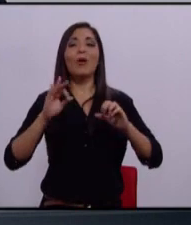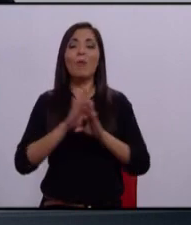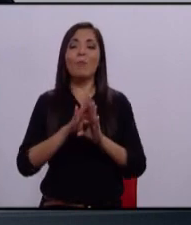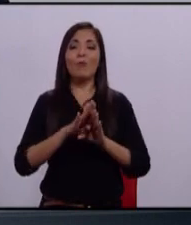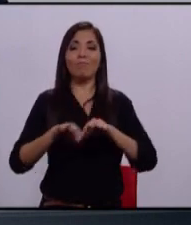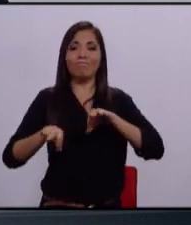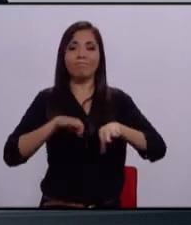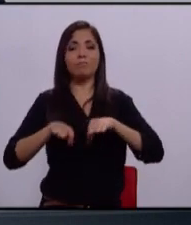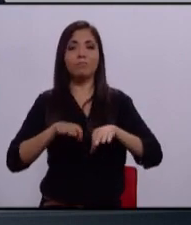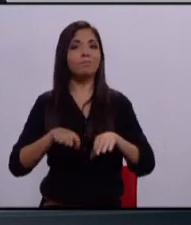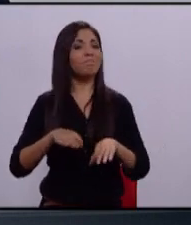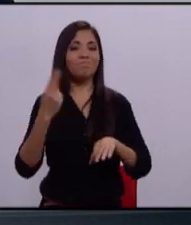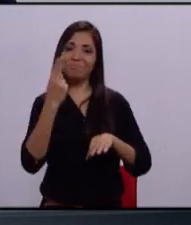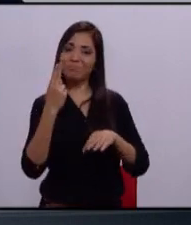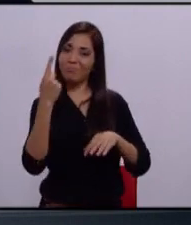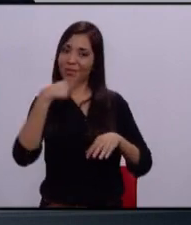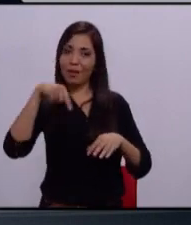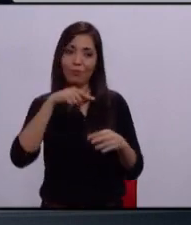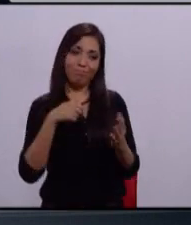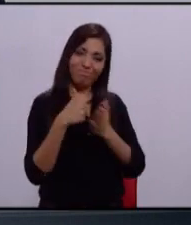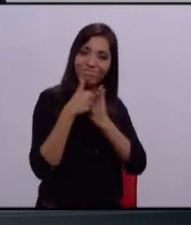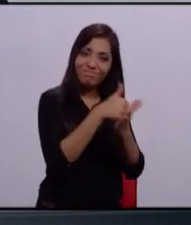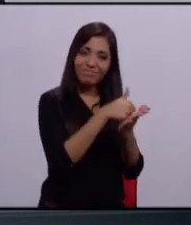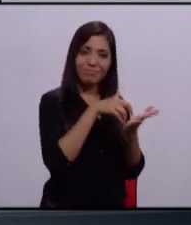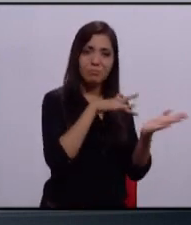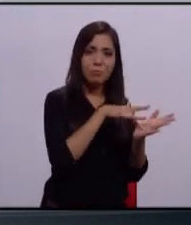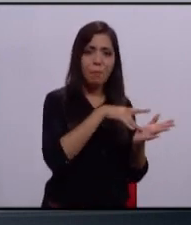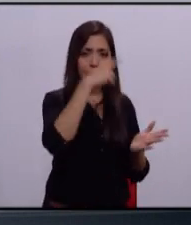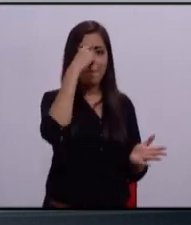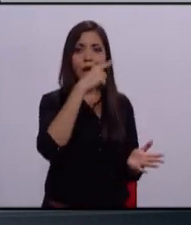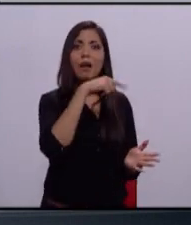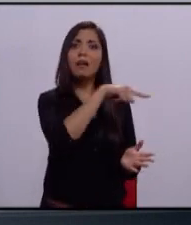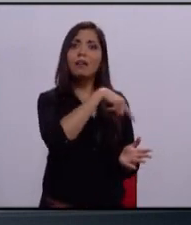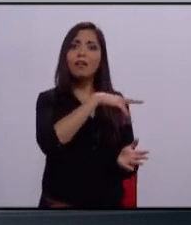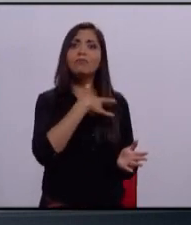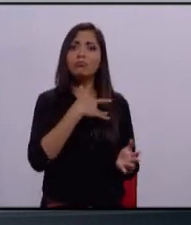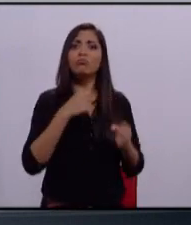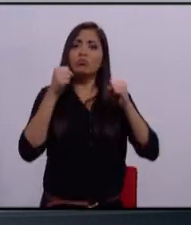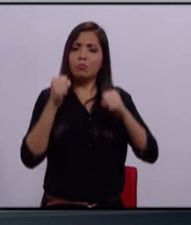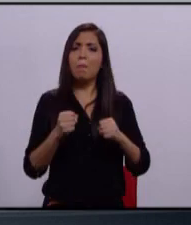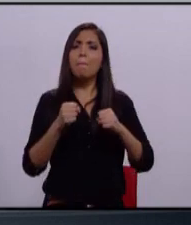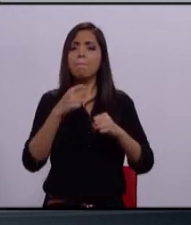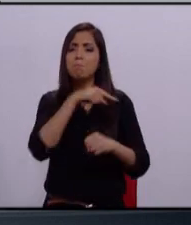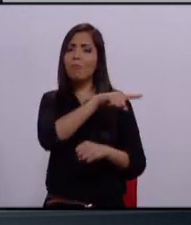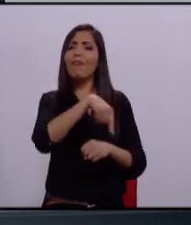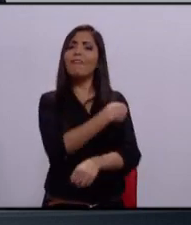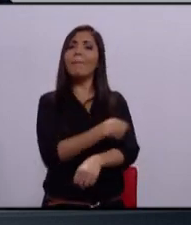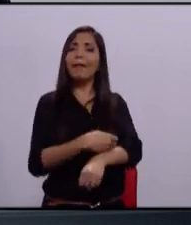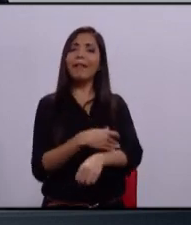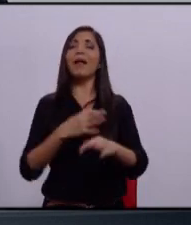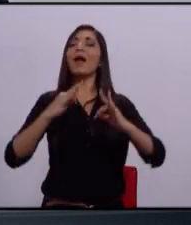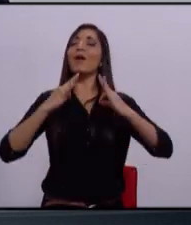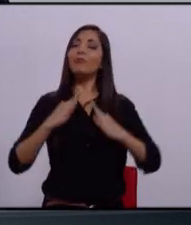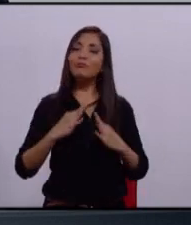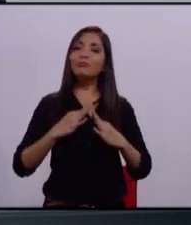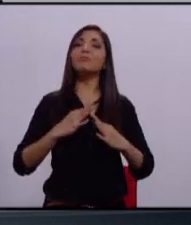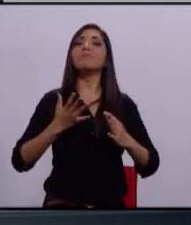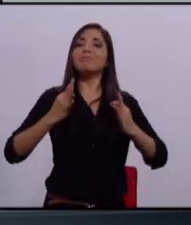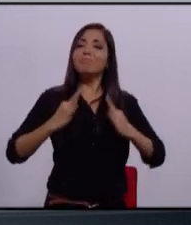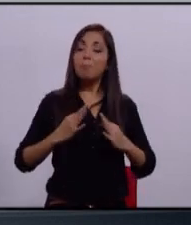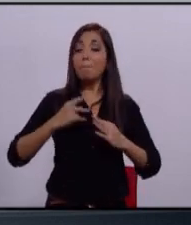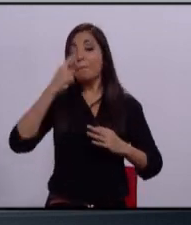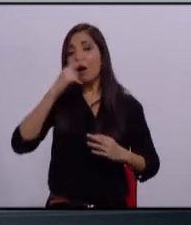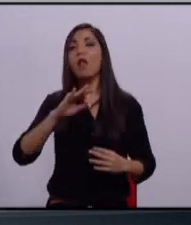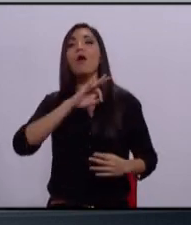Necesitamos contribuir con ellos a que tengan certeza de que su familia va a estar bien, va a estar tranquila, van a tener la oportunidad